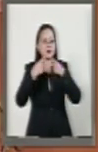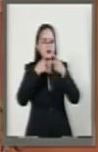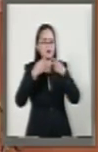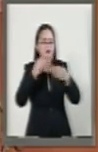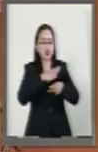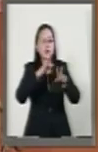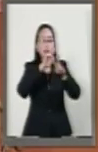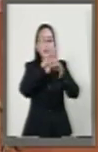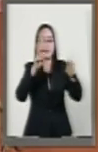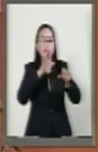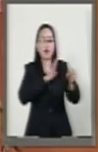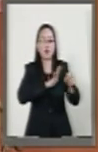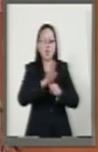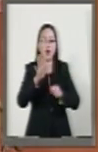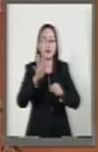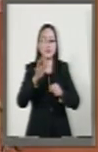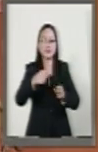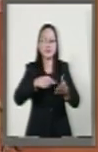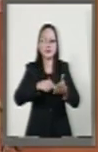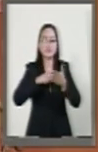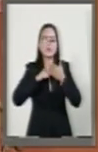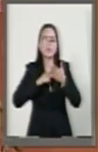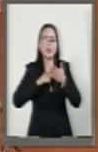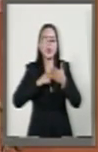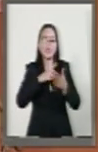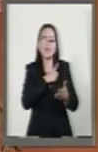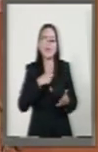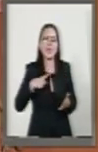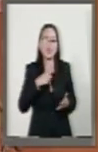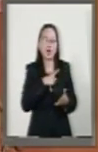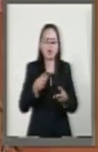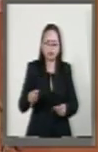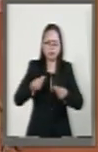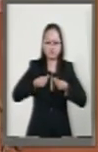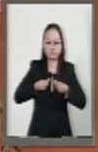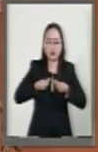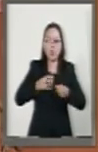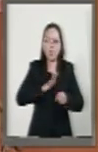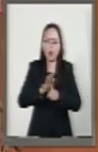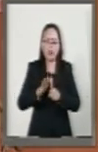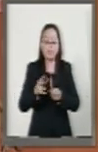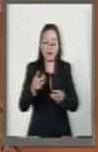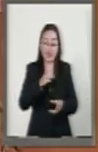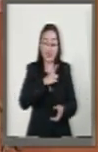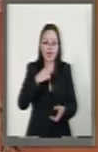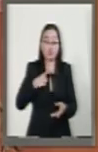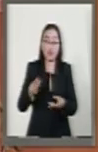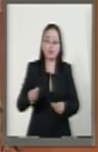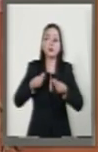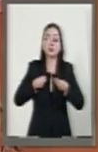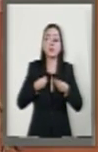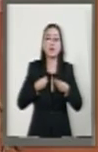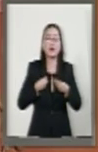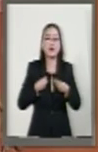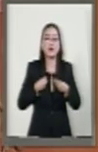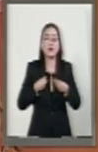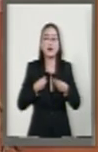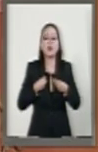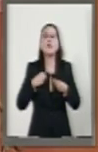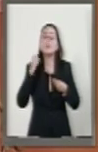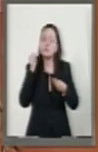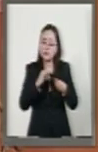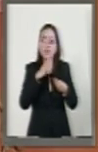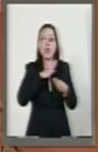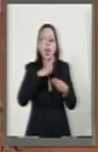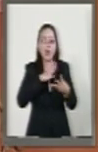de cuál es precisamente el tema de la deuda contraída. En la deuda contraída sí se va